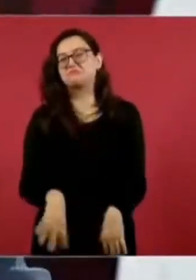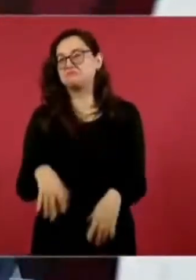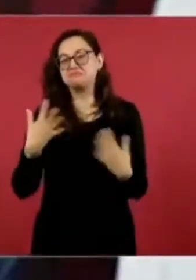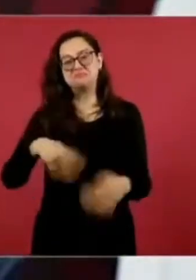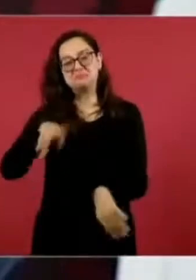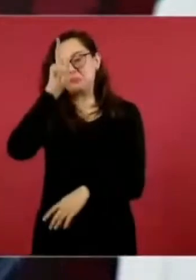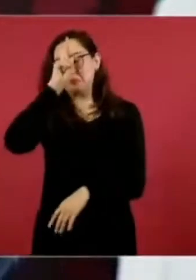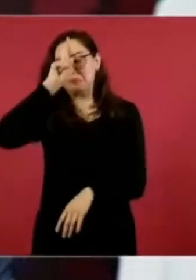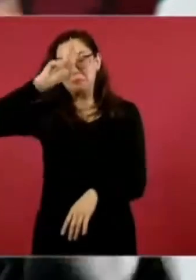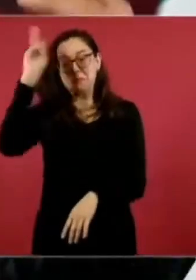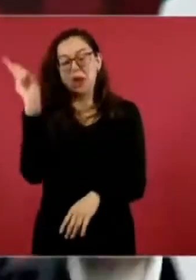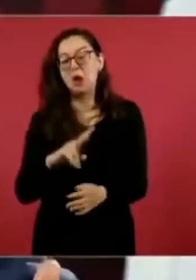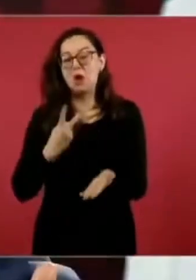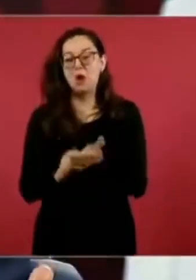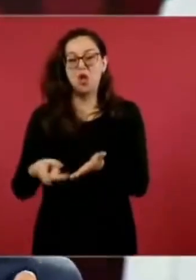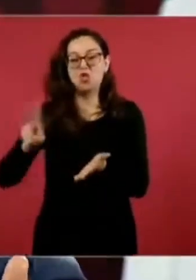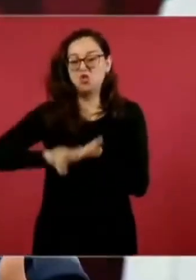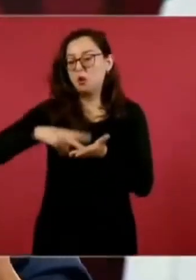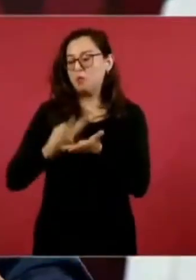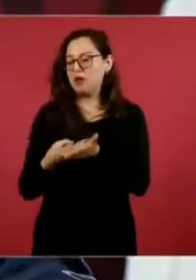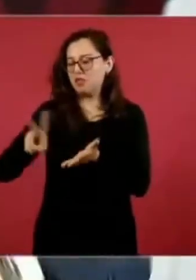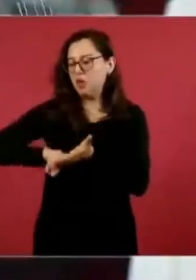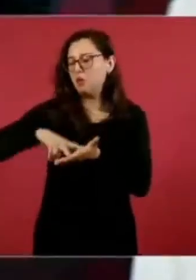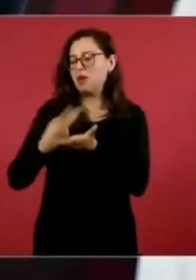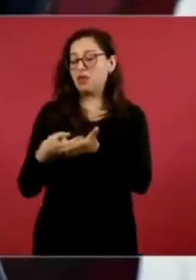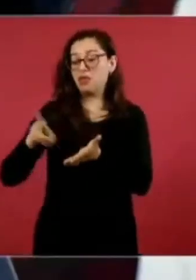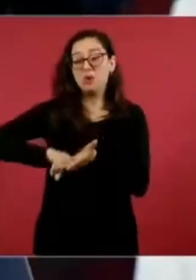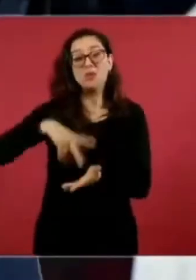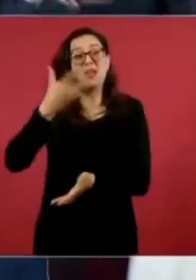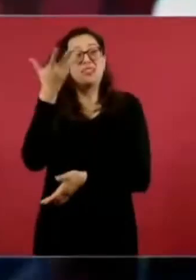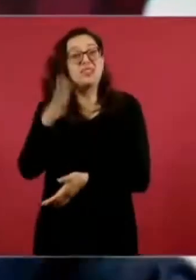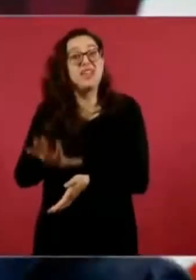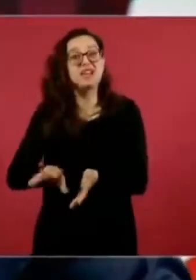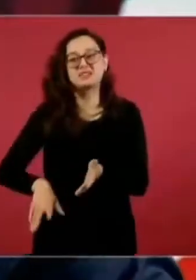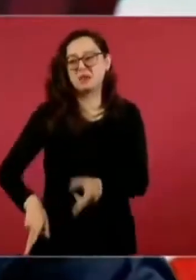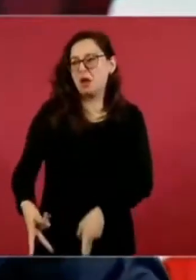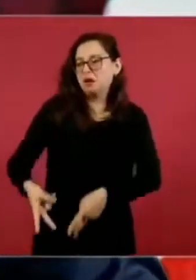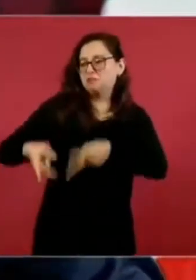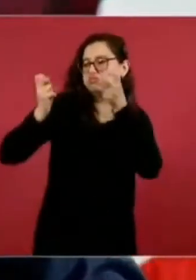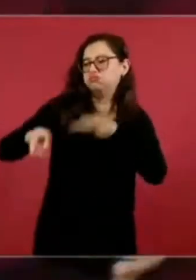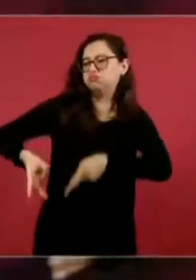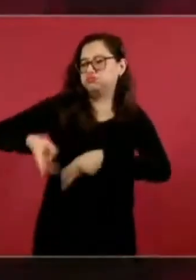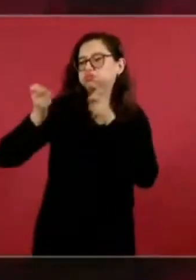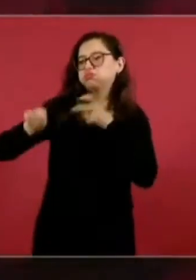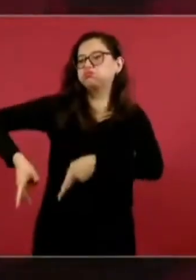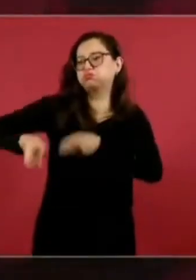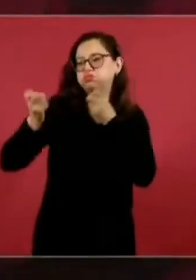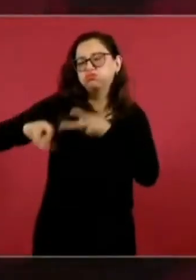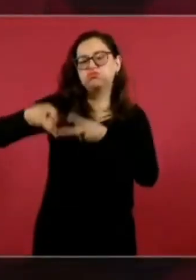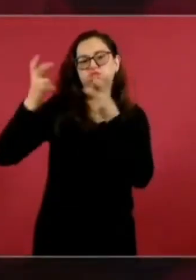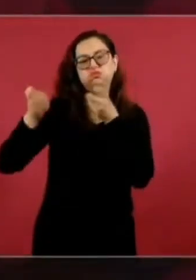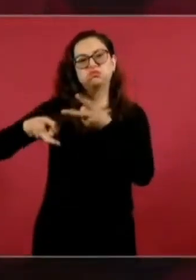en los últimos tiempos que durante los tres siglos de dominación colonial.